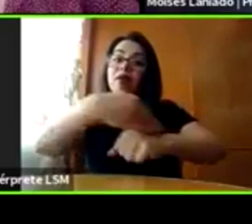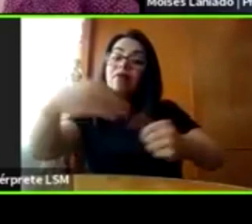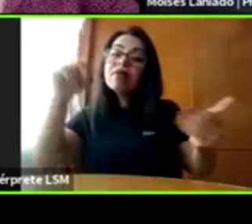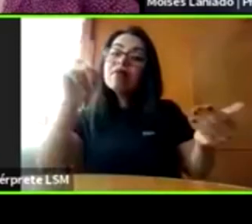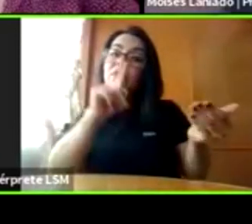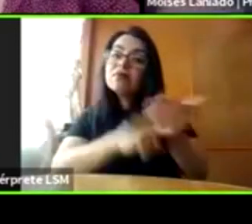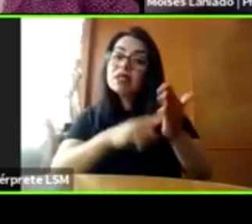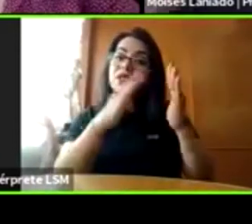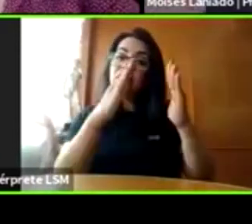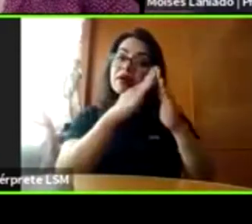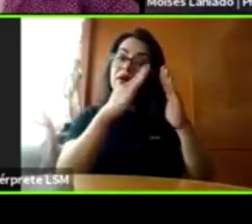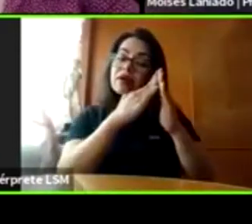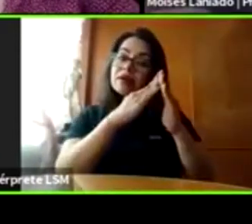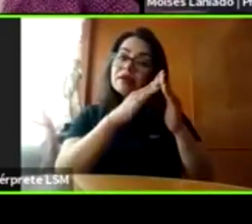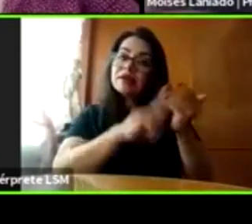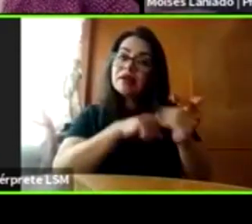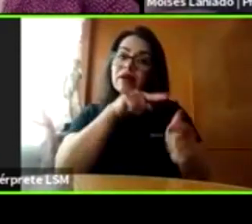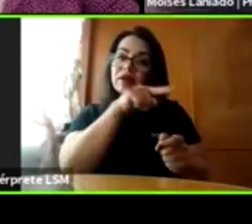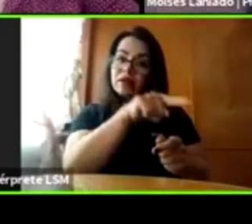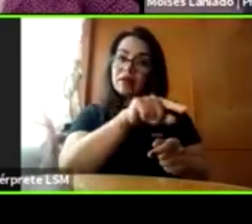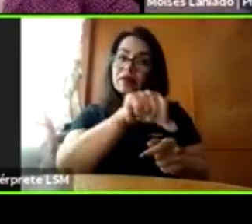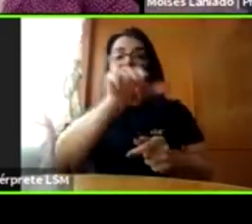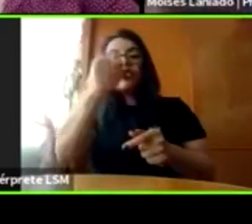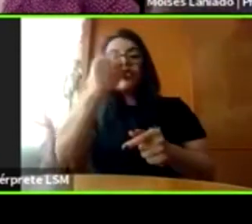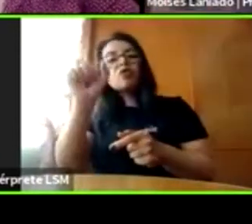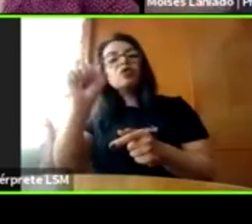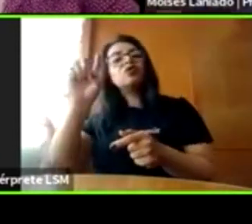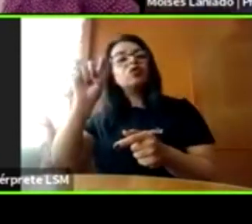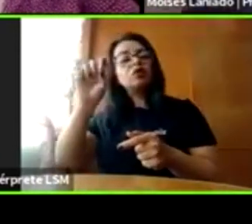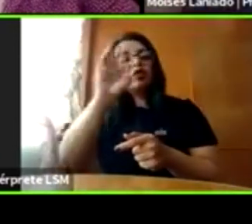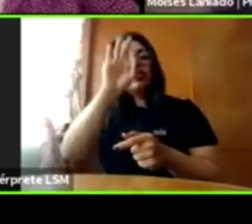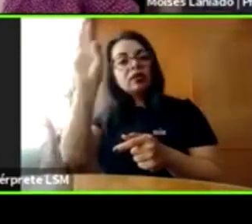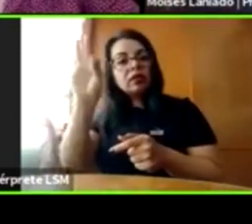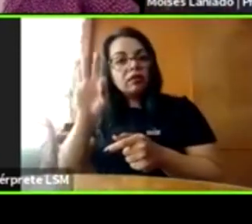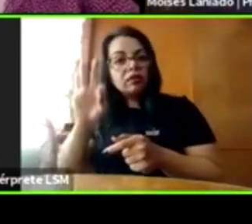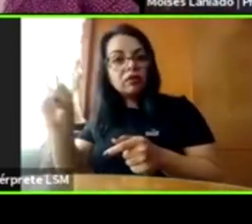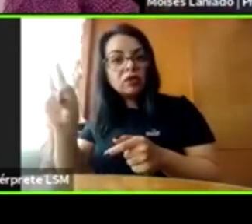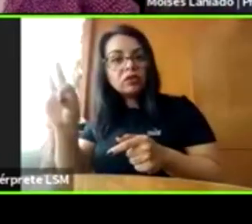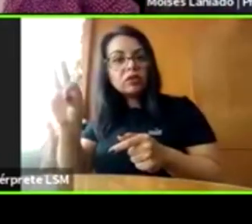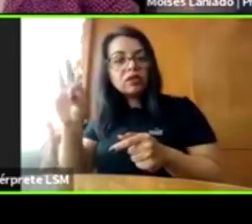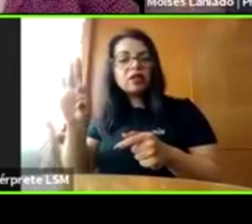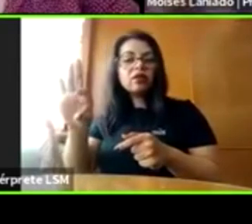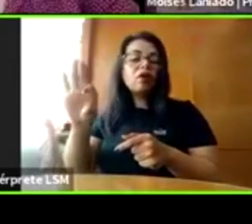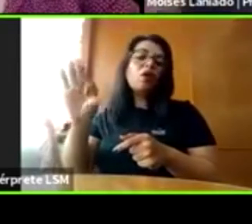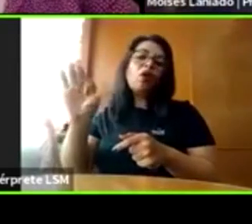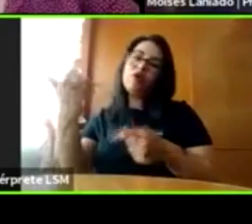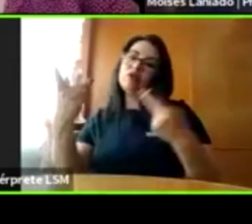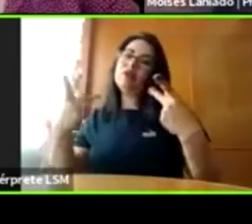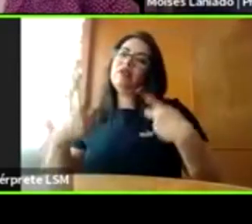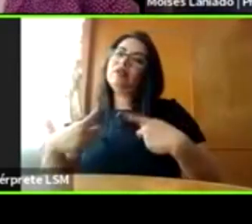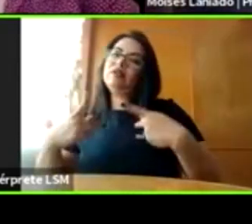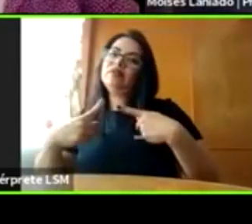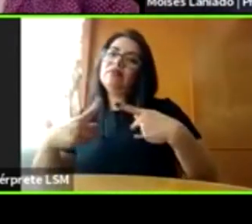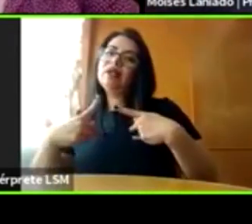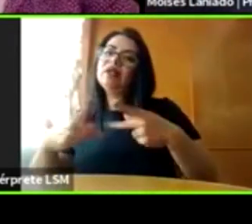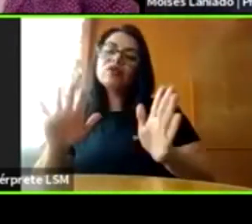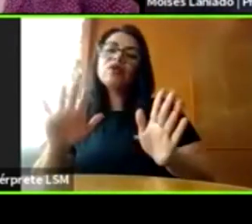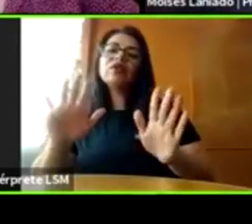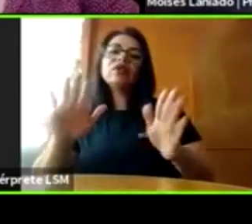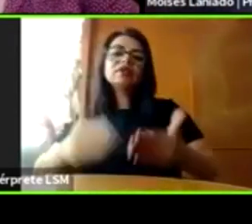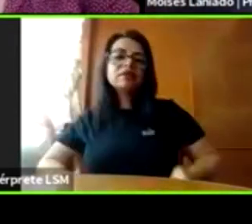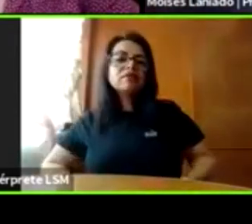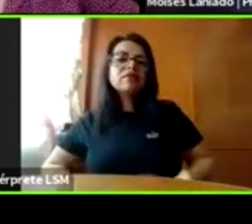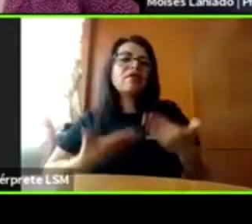Y otro 30% sucede con personas que gozan de la confianza de la familia, los padres,